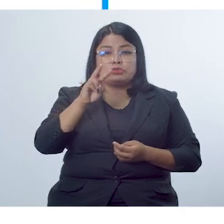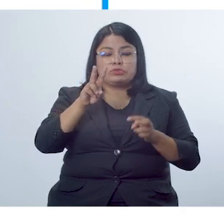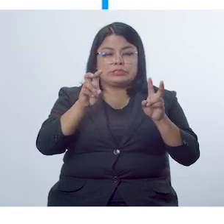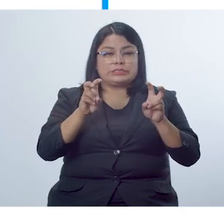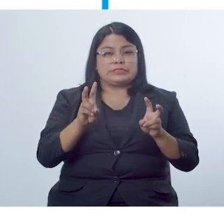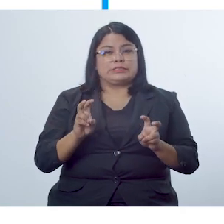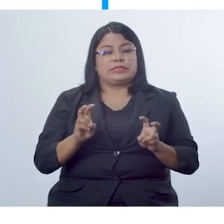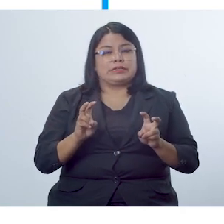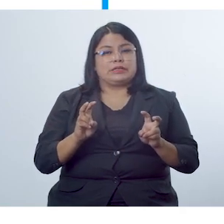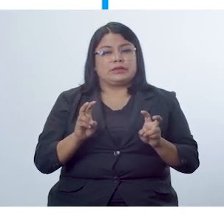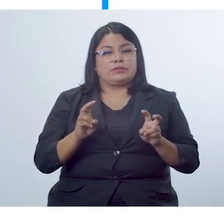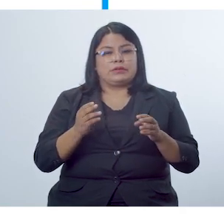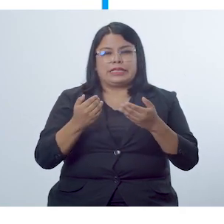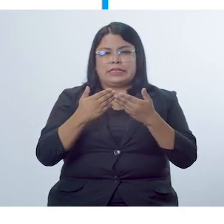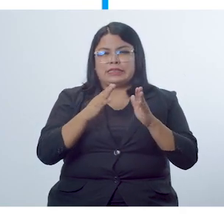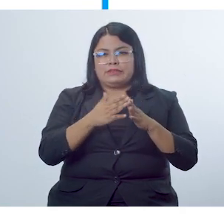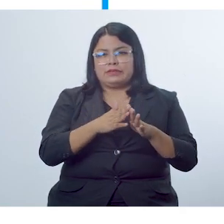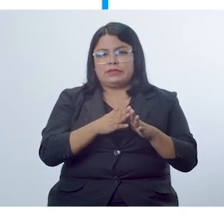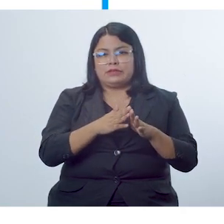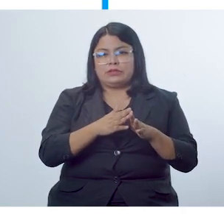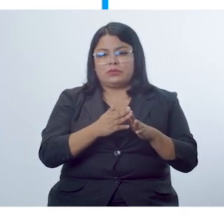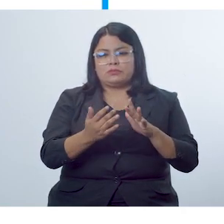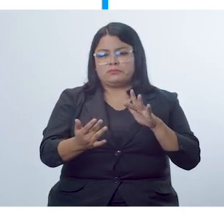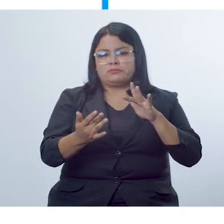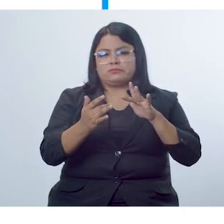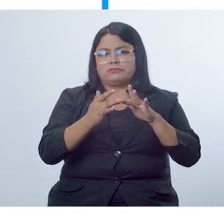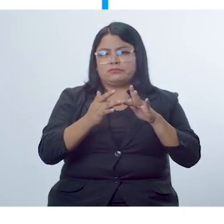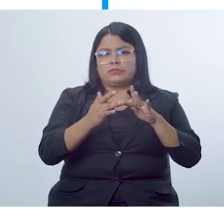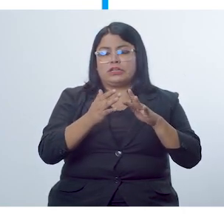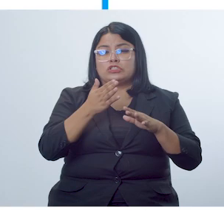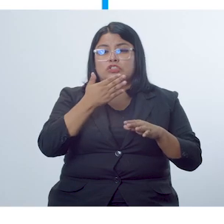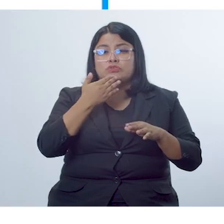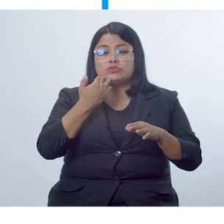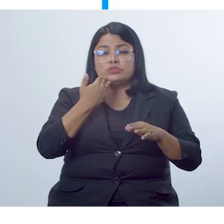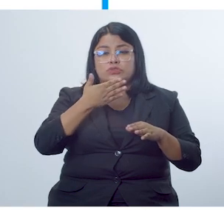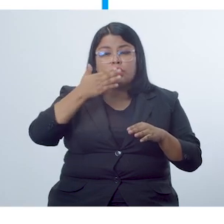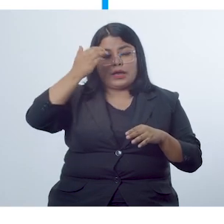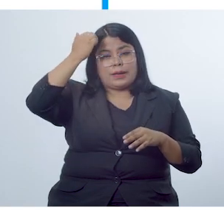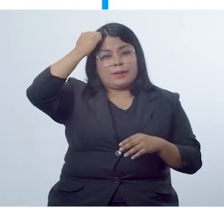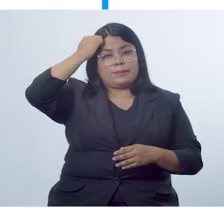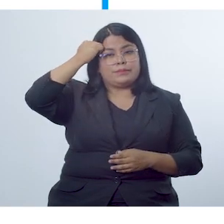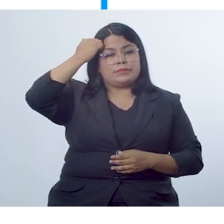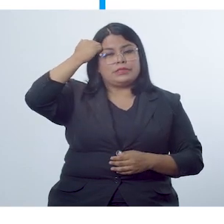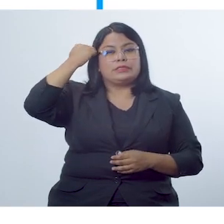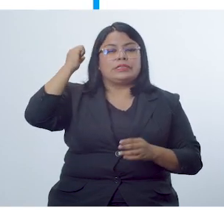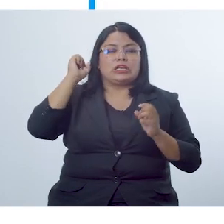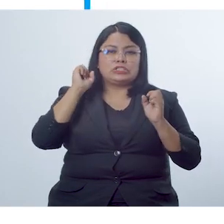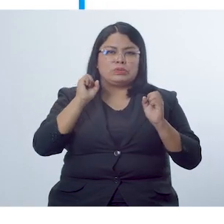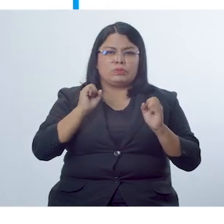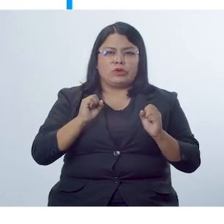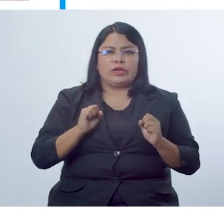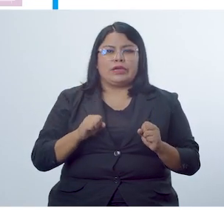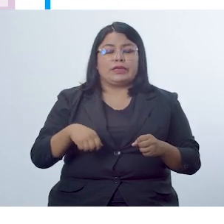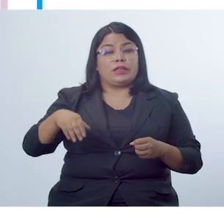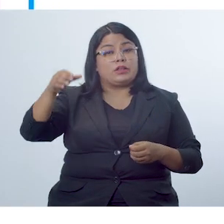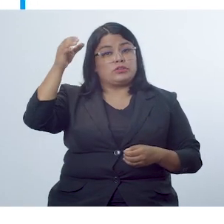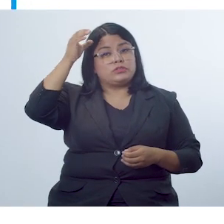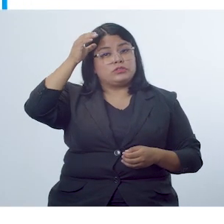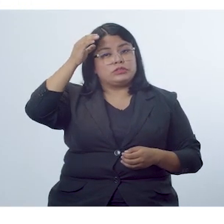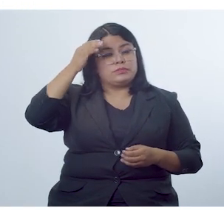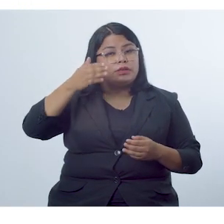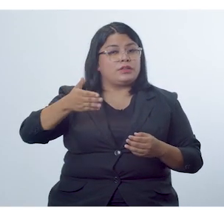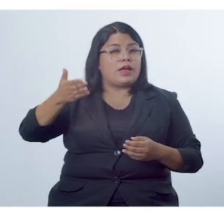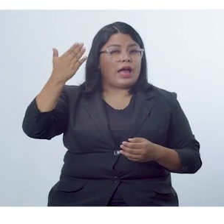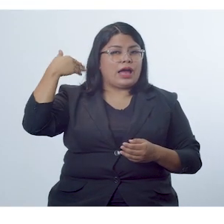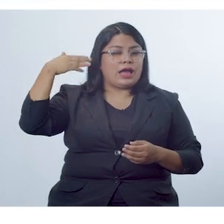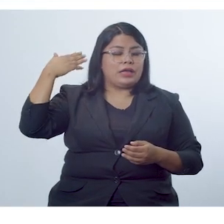logra que dos contenidos que se creen diferentes converjan en una situación de aprendizaje donde se pone en juego el